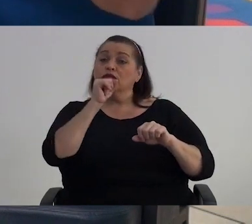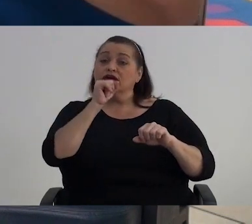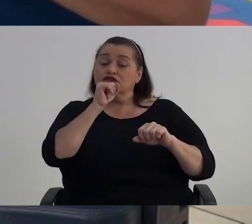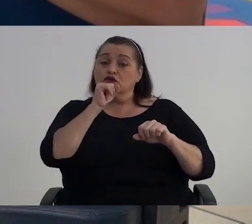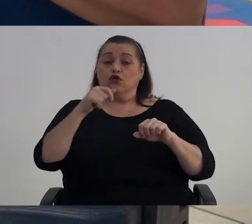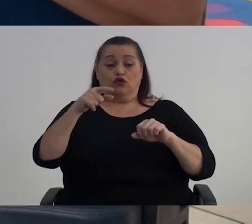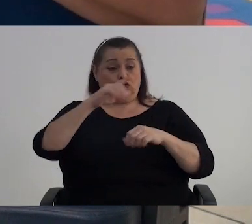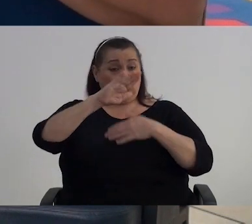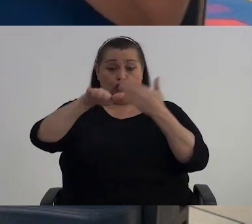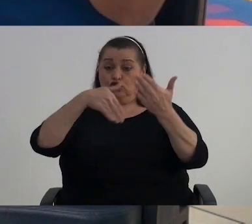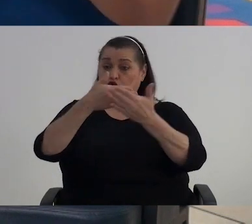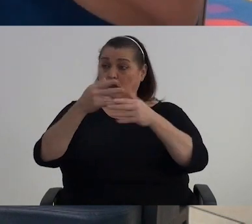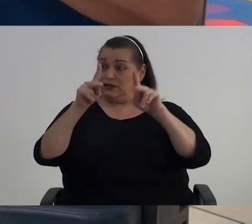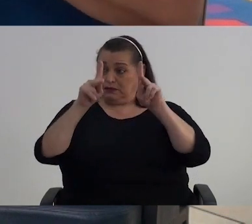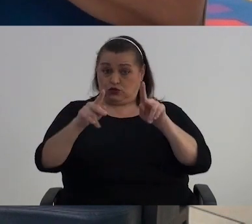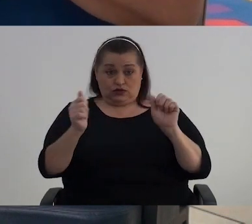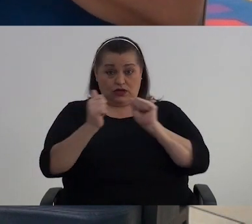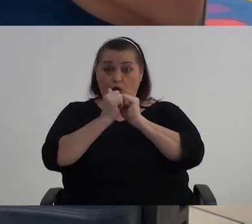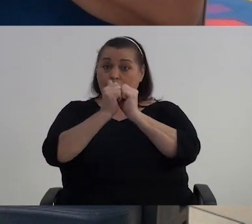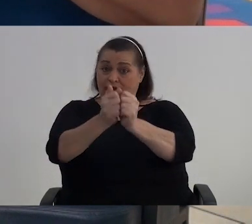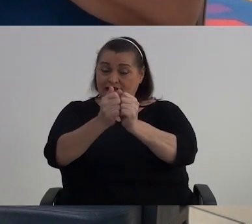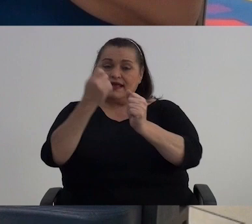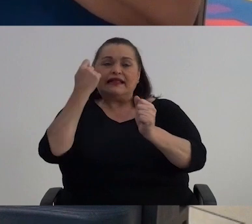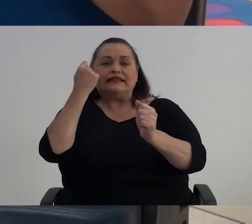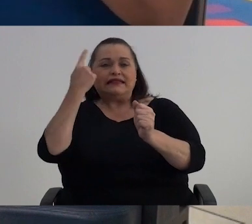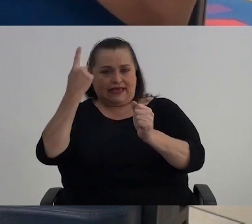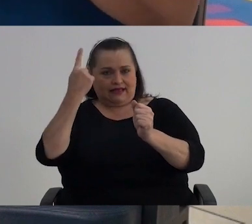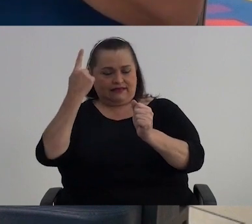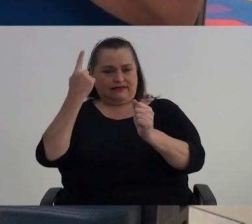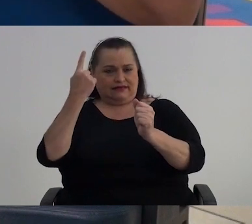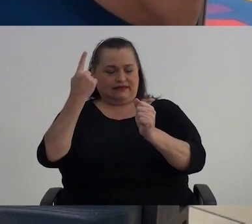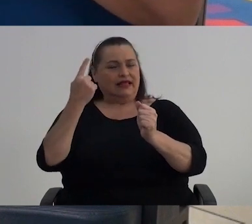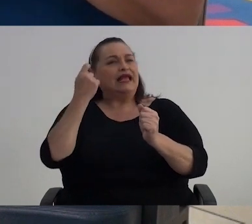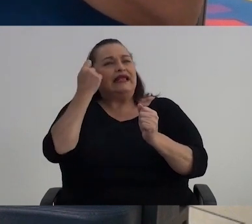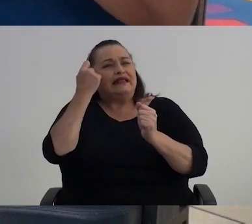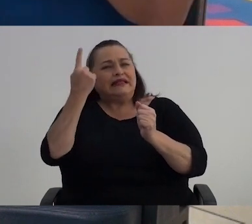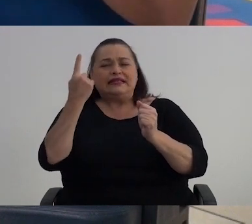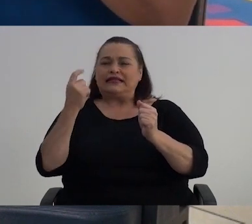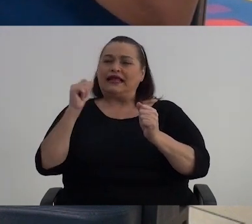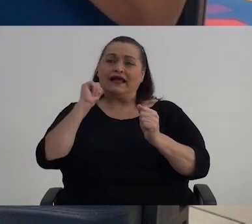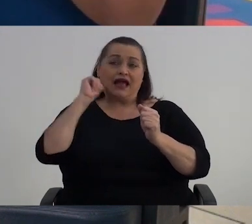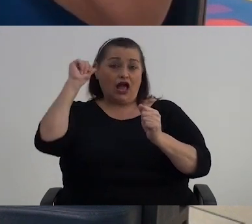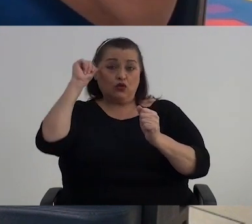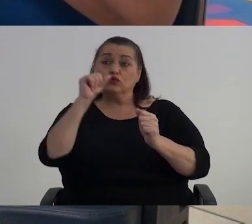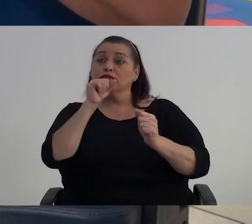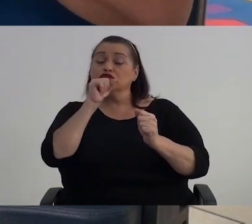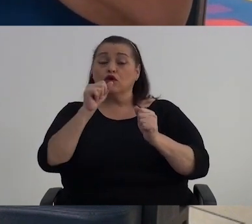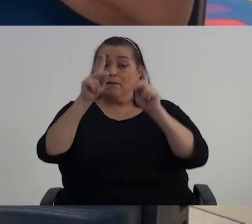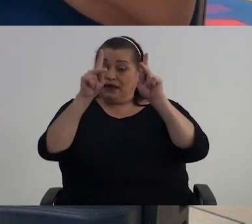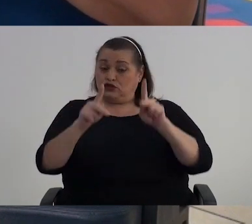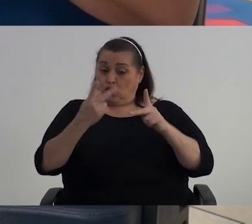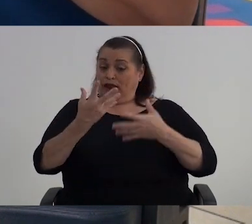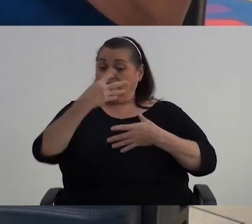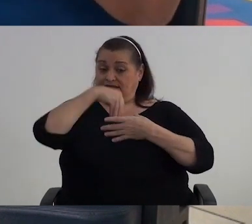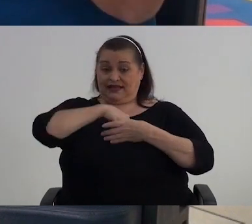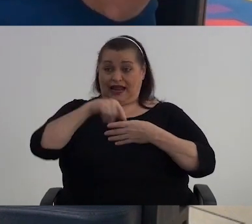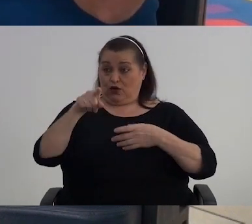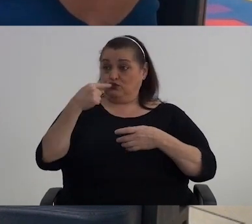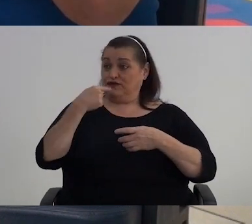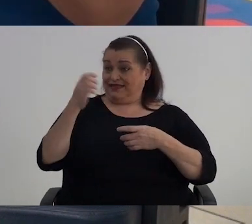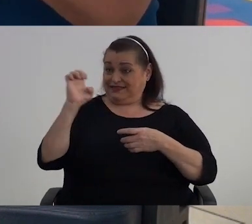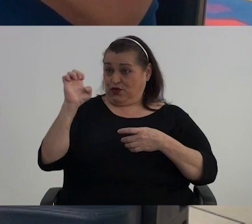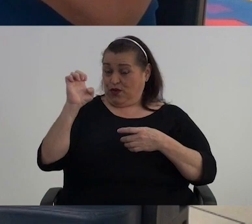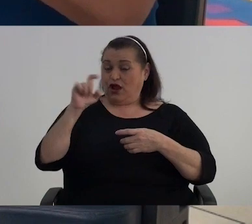Y que hoy los que nos acompañan por este medio Comprendamos que el adulto mayor como ser integral, como me preguntabas, Eduardo